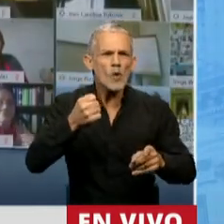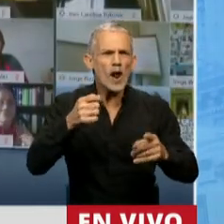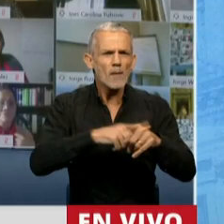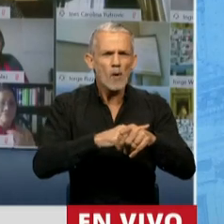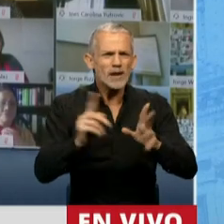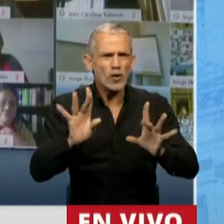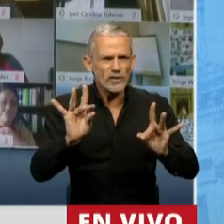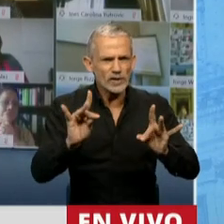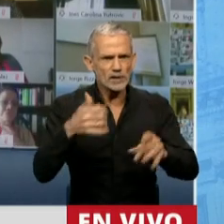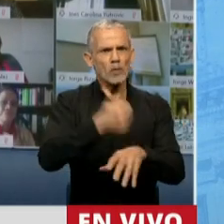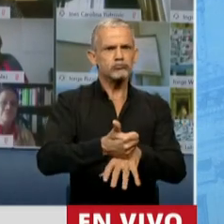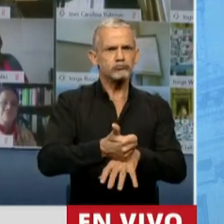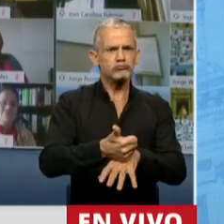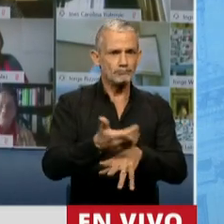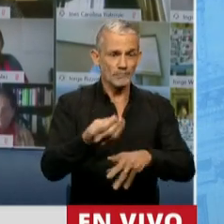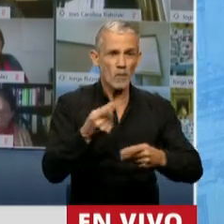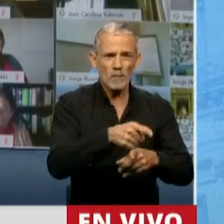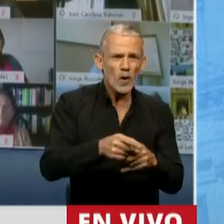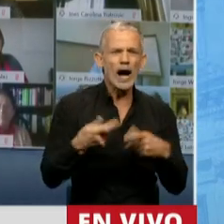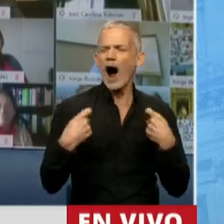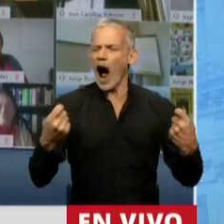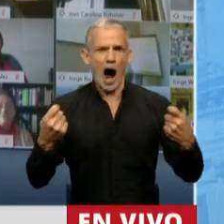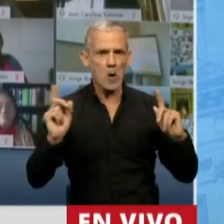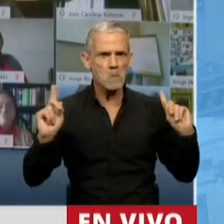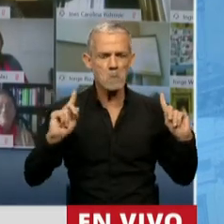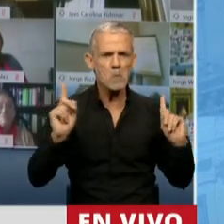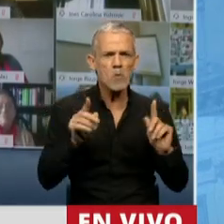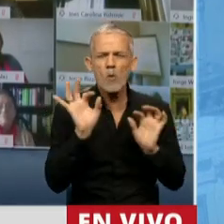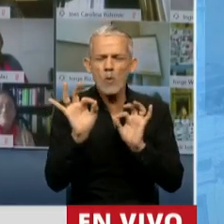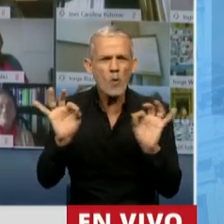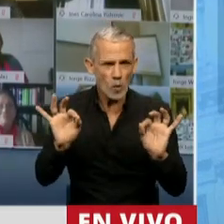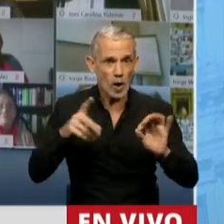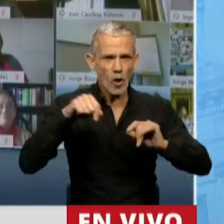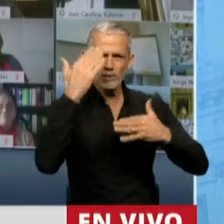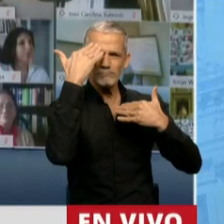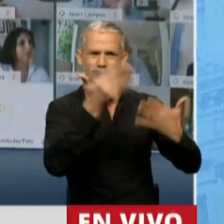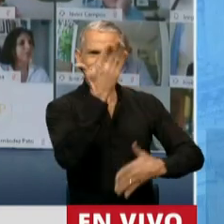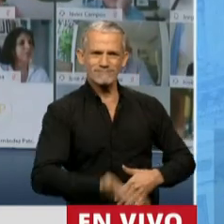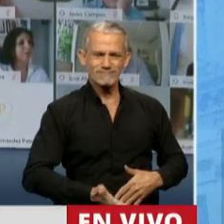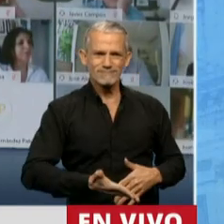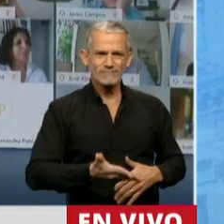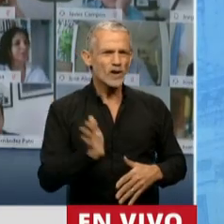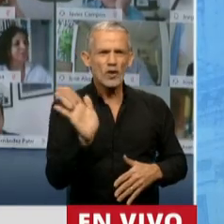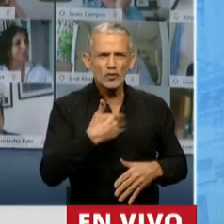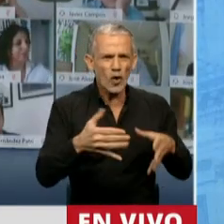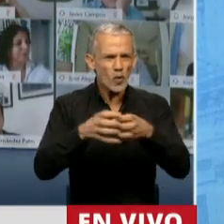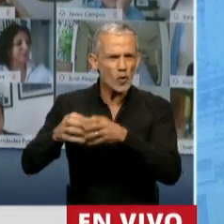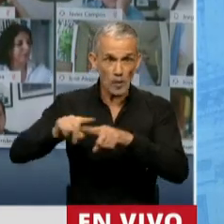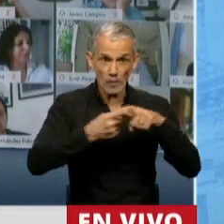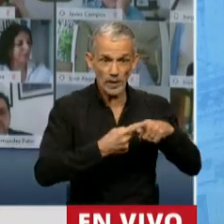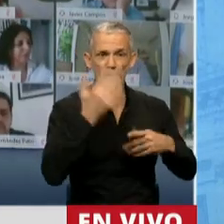Porque fue austero y probo, hoy lo homenajeamos, todas las vertientes